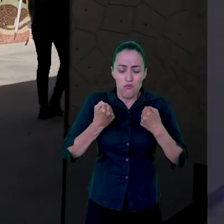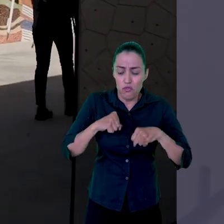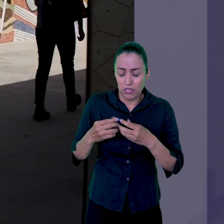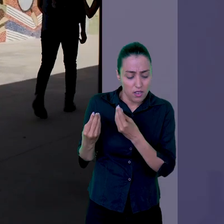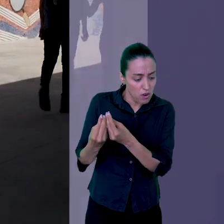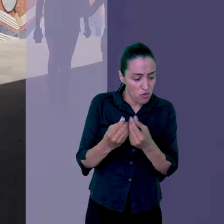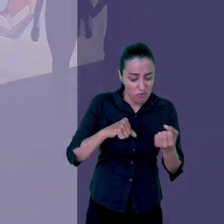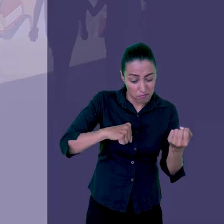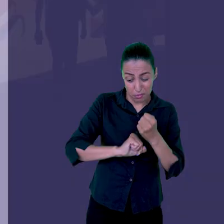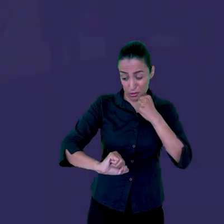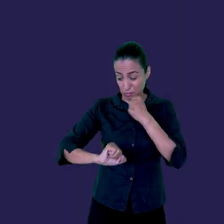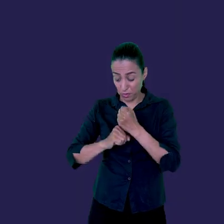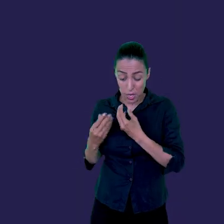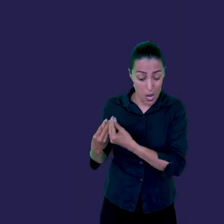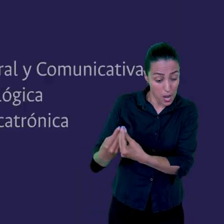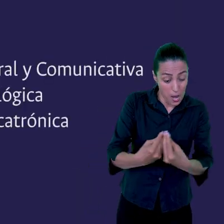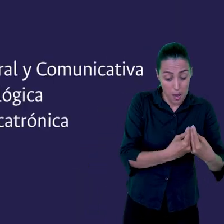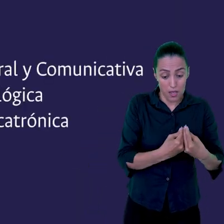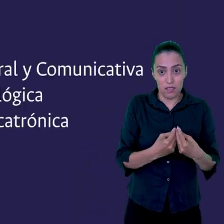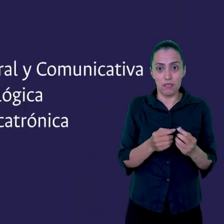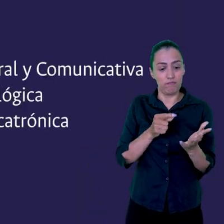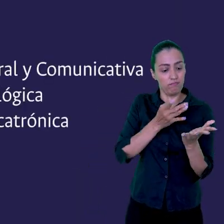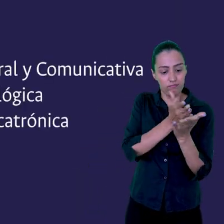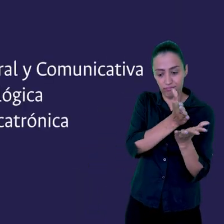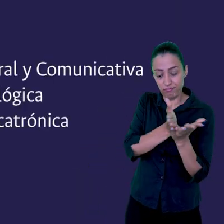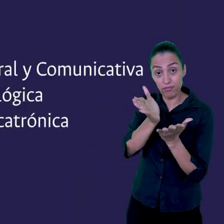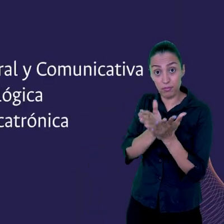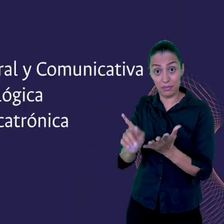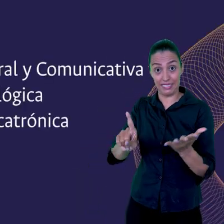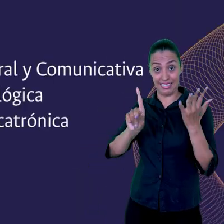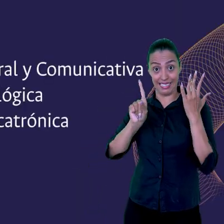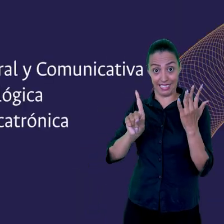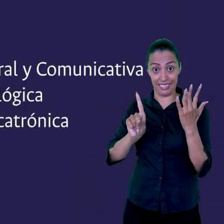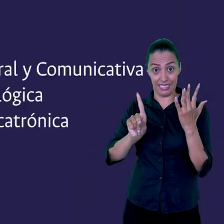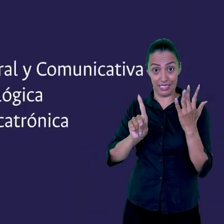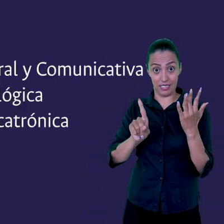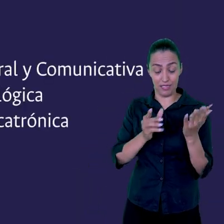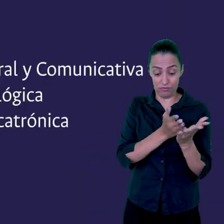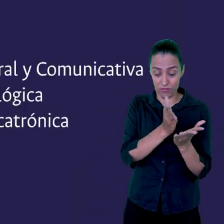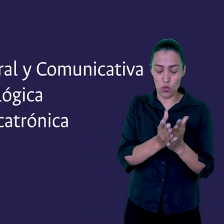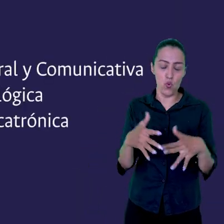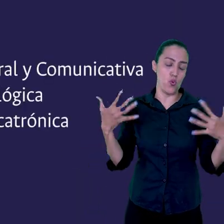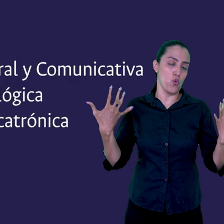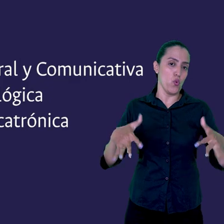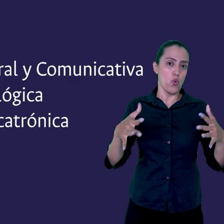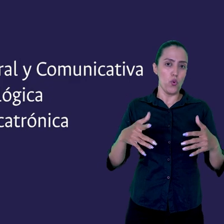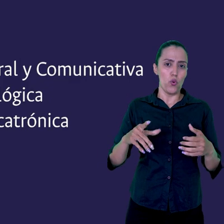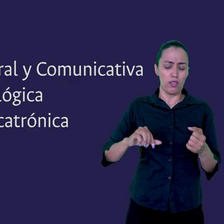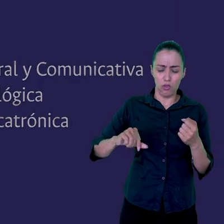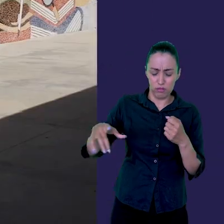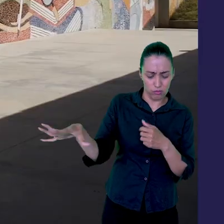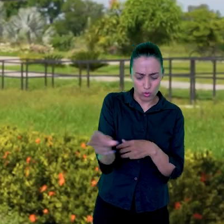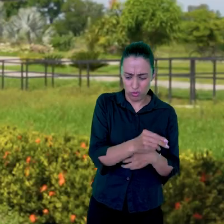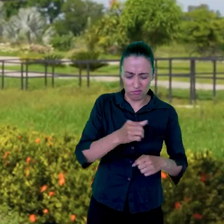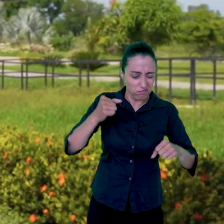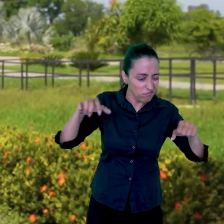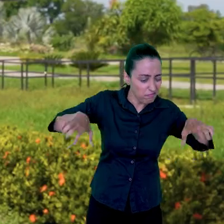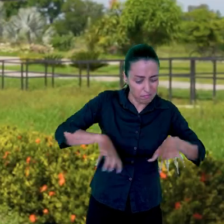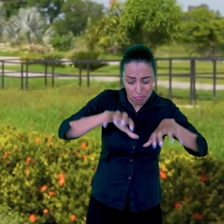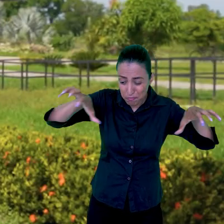colectivo para formular los seis programas de pregrado con los que contamos el día de hoy y el trabajo de